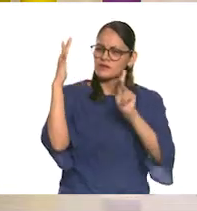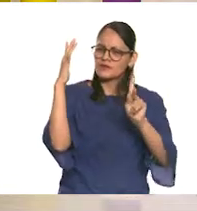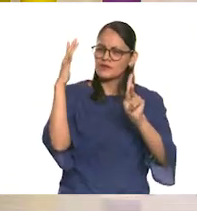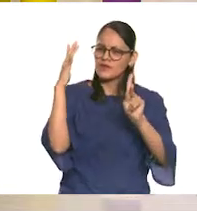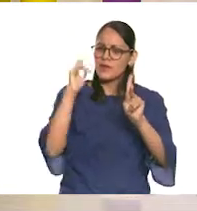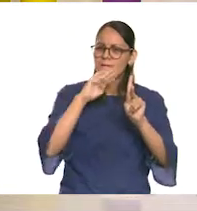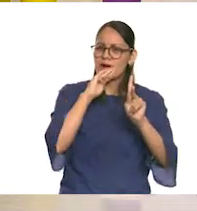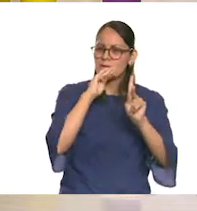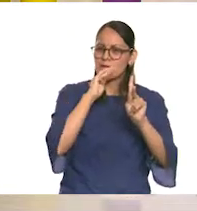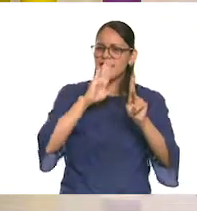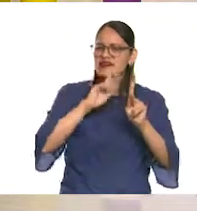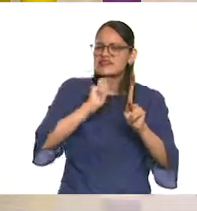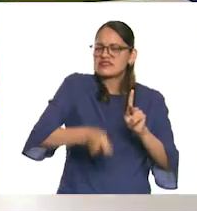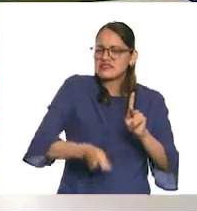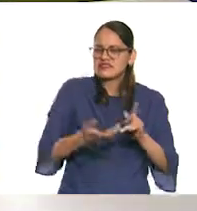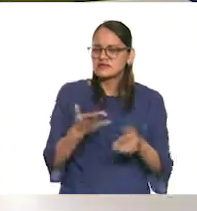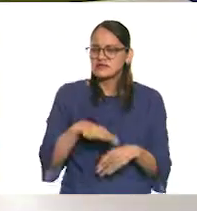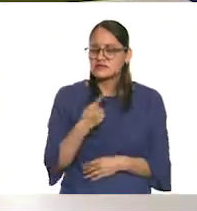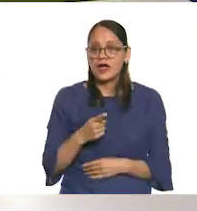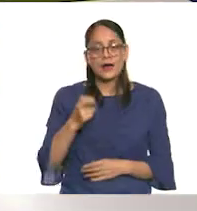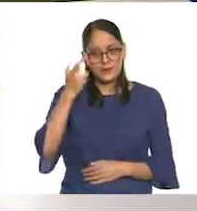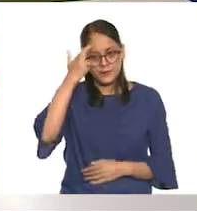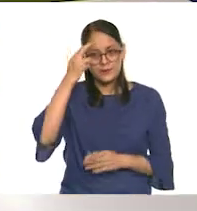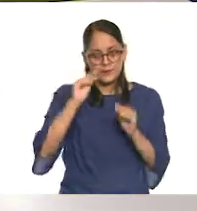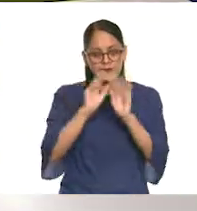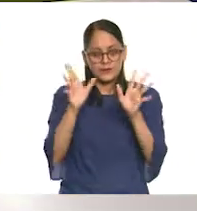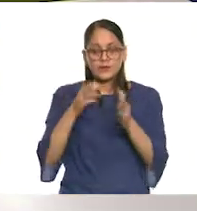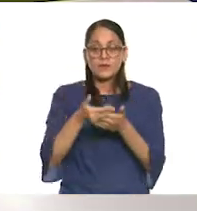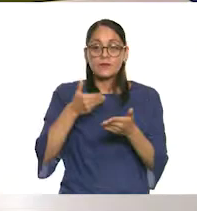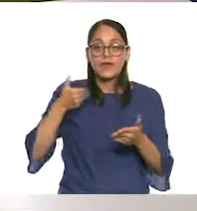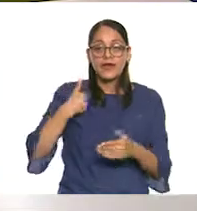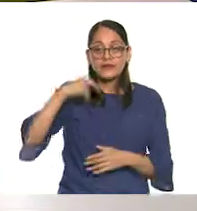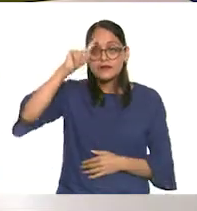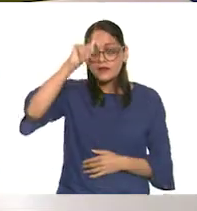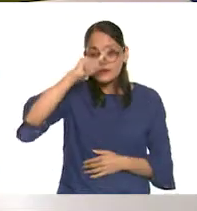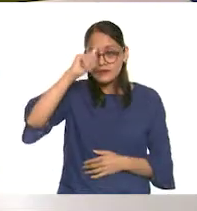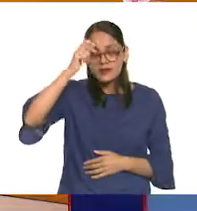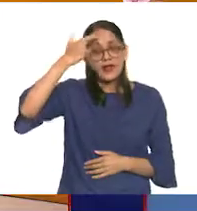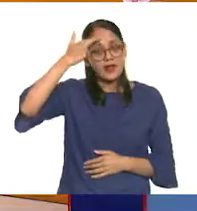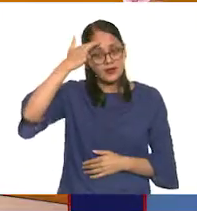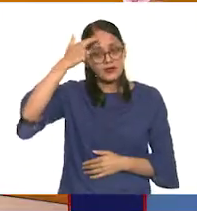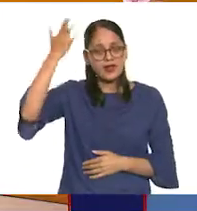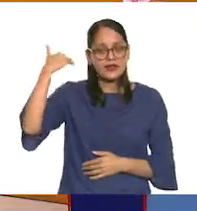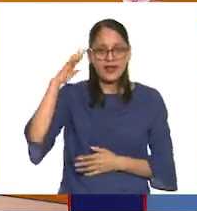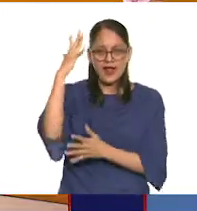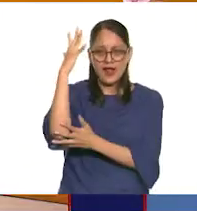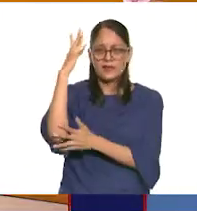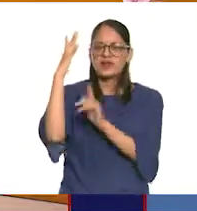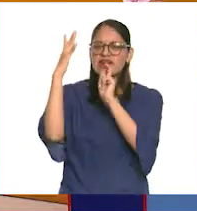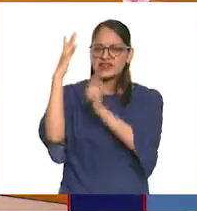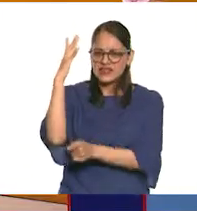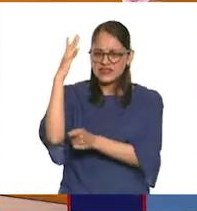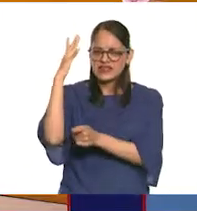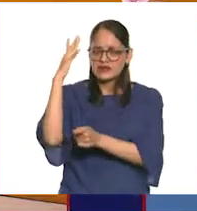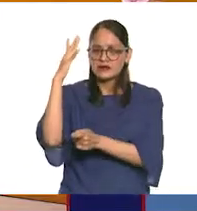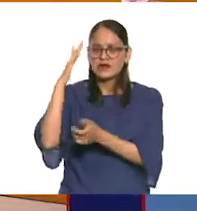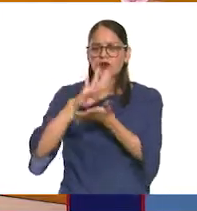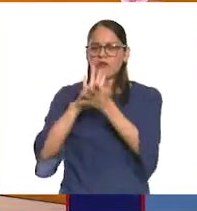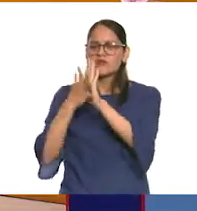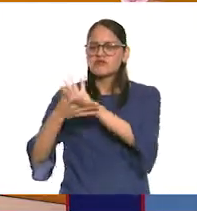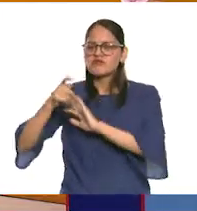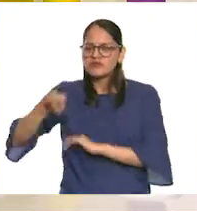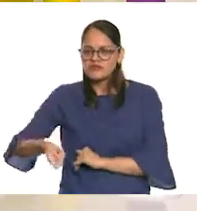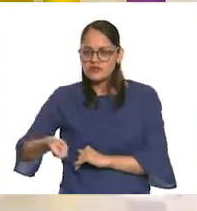nuestras mamás? Claro que sí. Mira, bueno, antes de que recordemos lo que significa el árbol y por qué elegimos ese